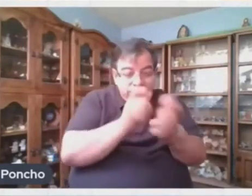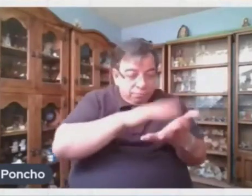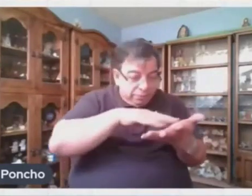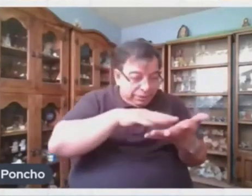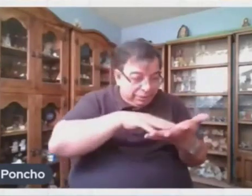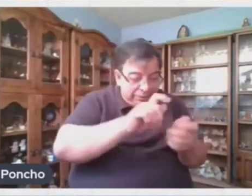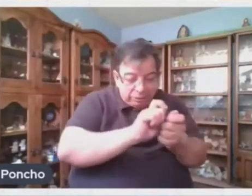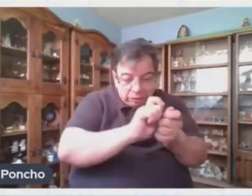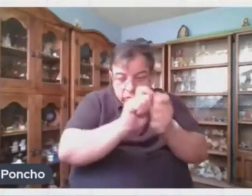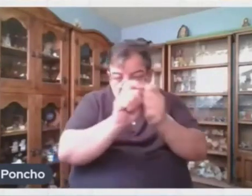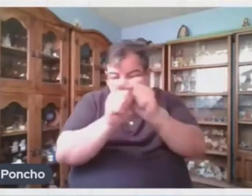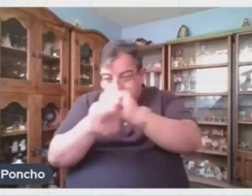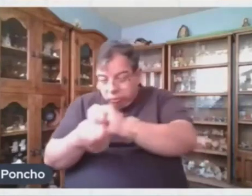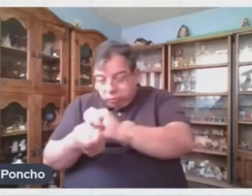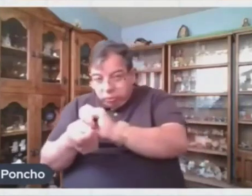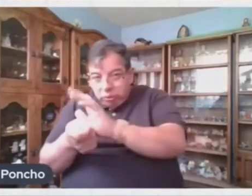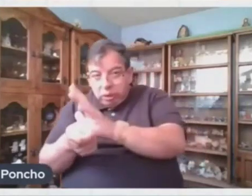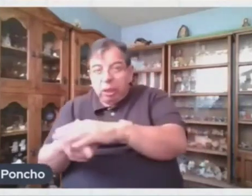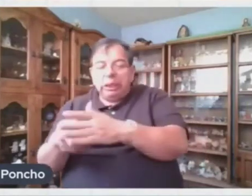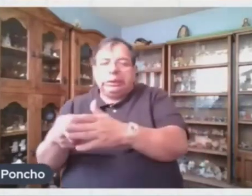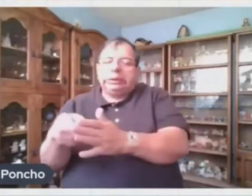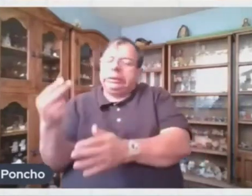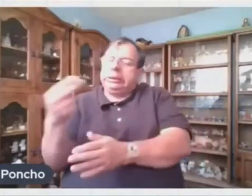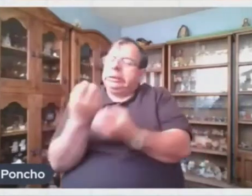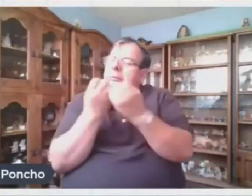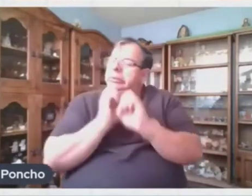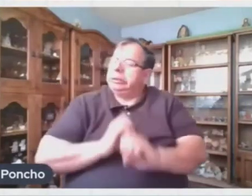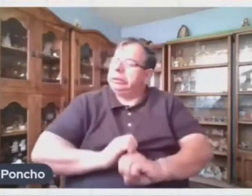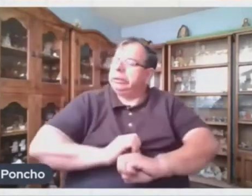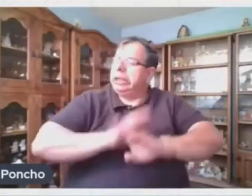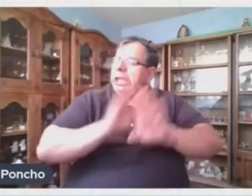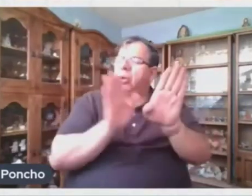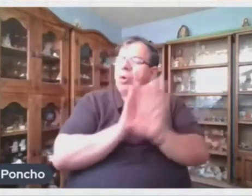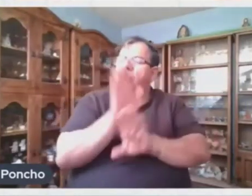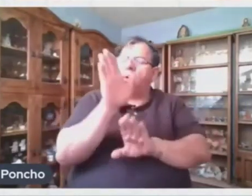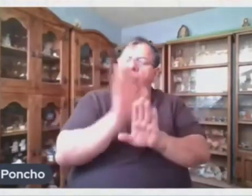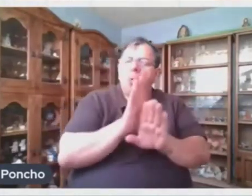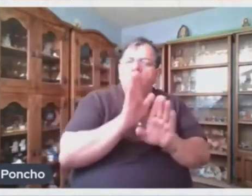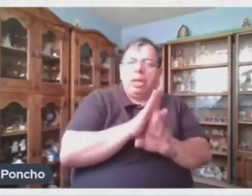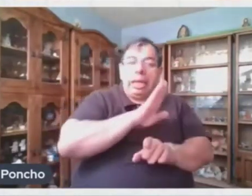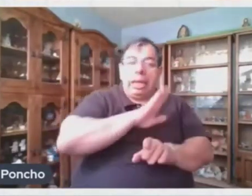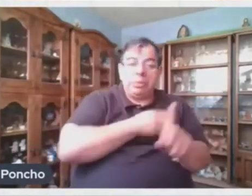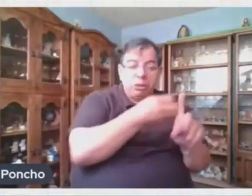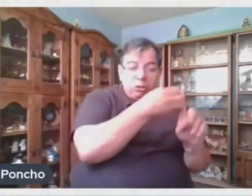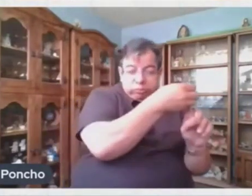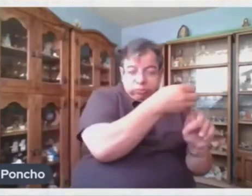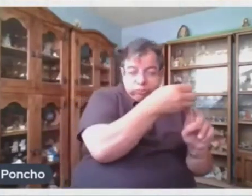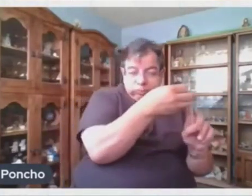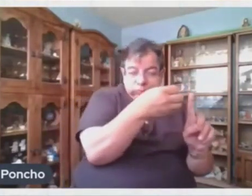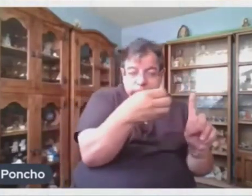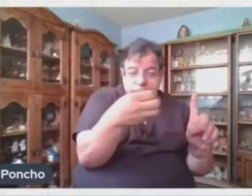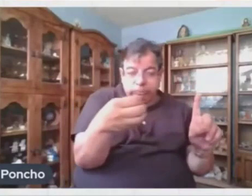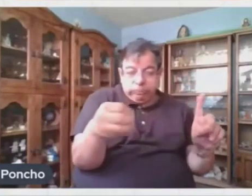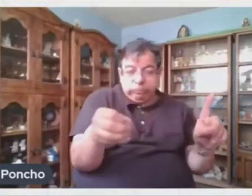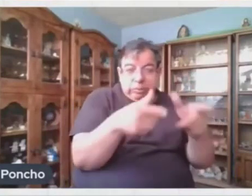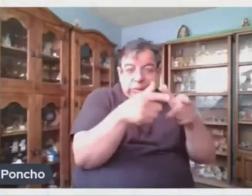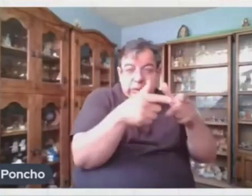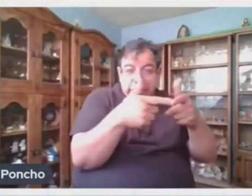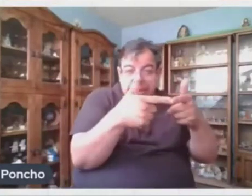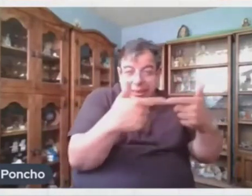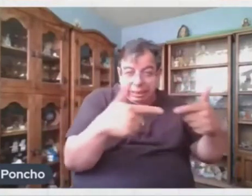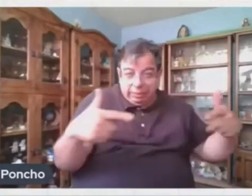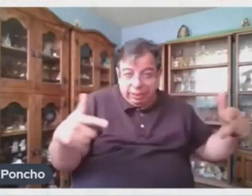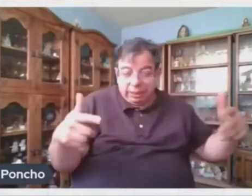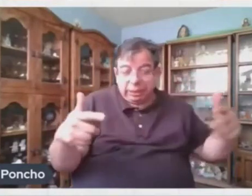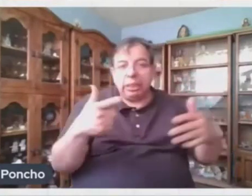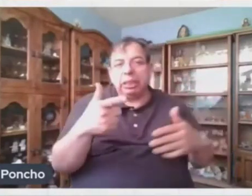tener muy claro Cuál es toda la estructura del español Por lo tanto Es importante